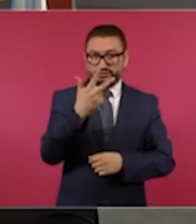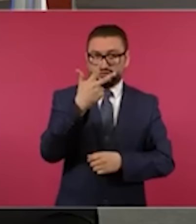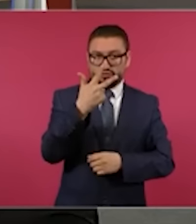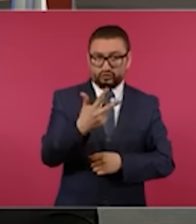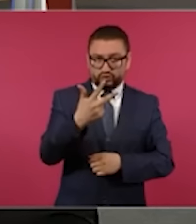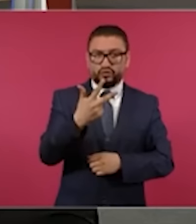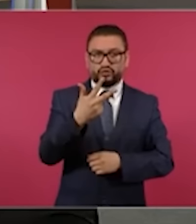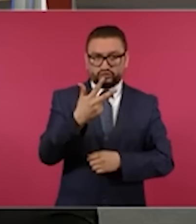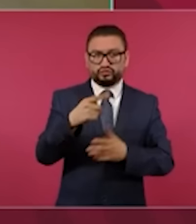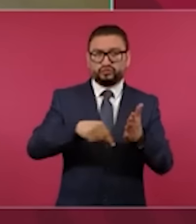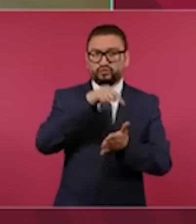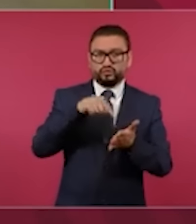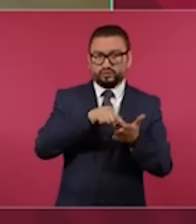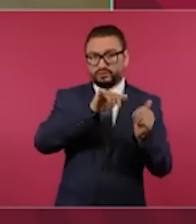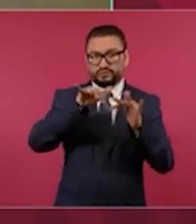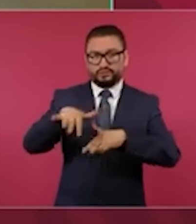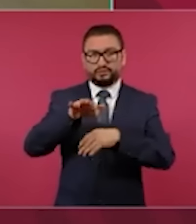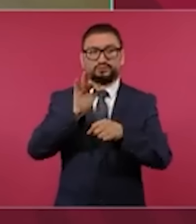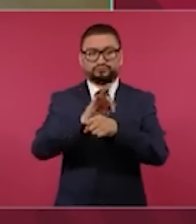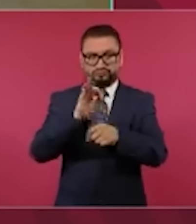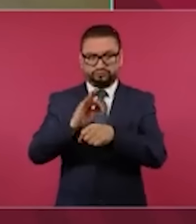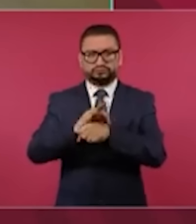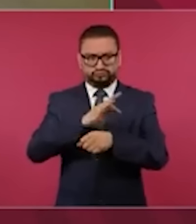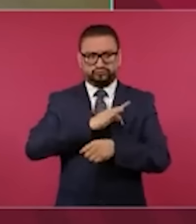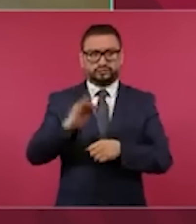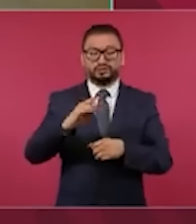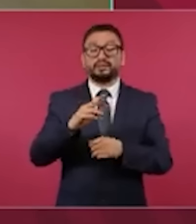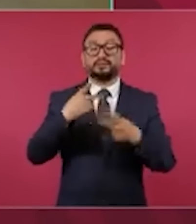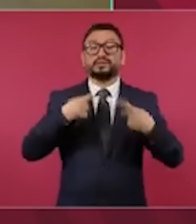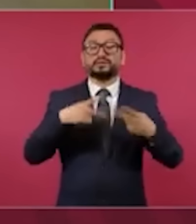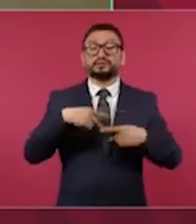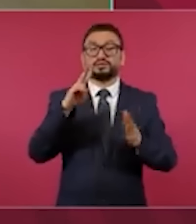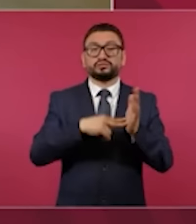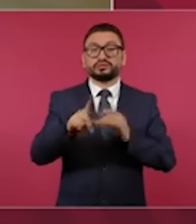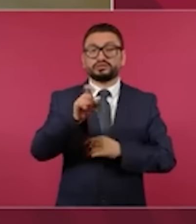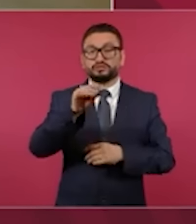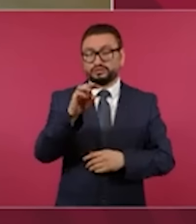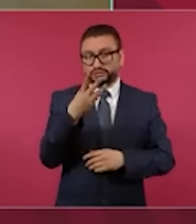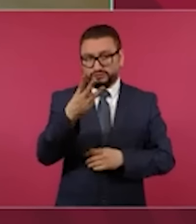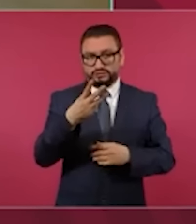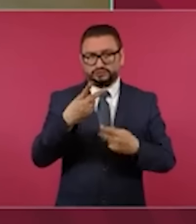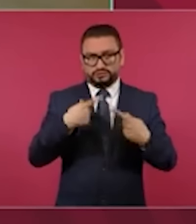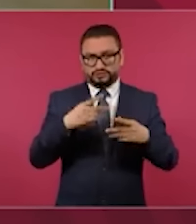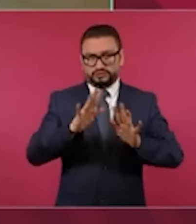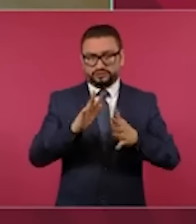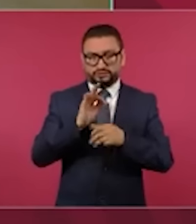ocho refugios temporales activos con dos mil ciento noventa y tres personas